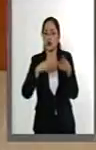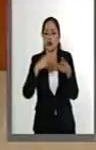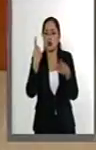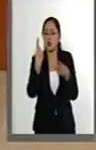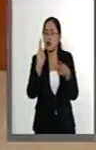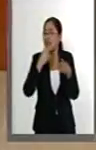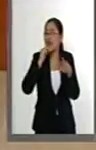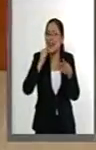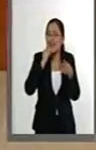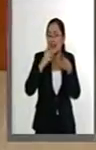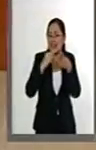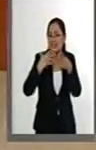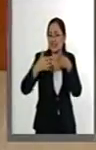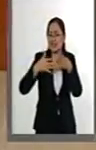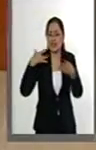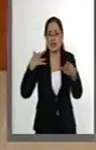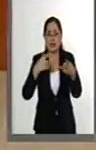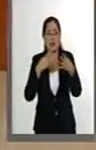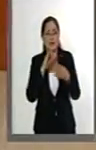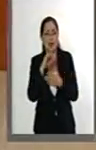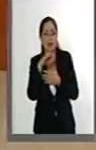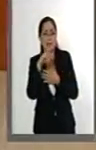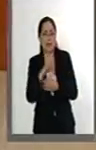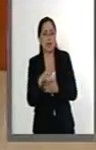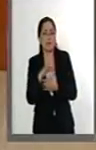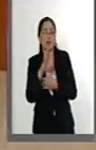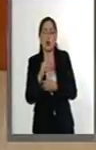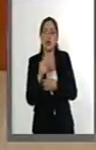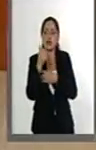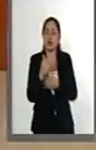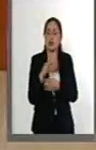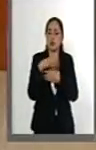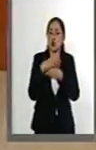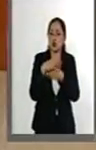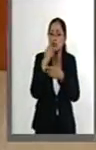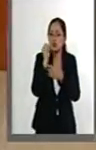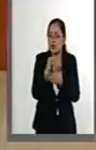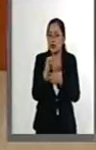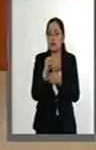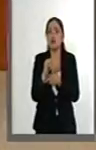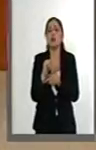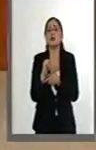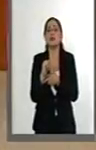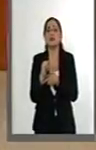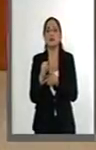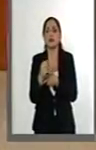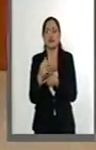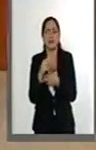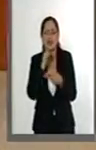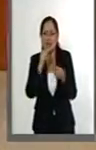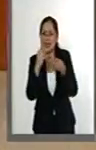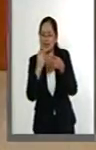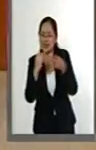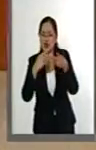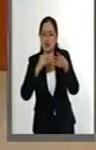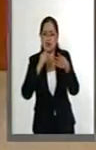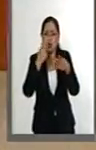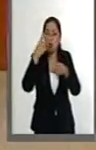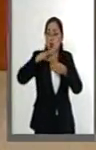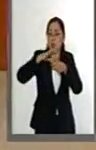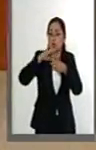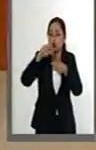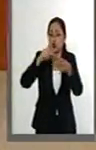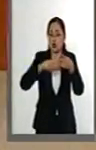nulo. Felipe Fuentes Barrera con 96 votos a favor, ninguno nulo y tan solo uno en contra.